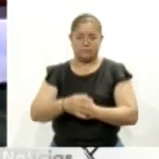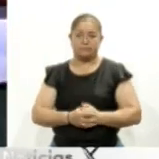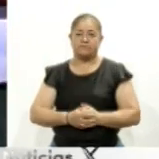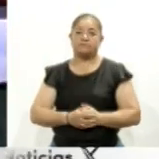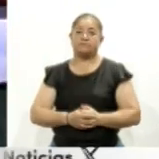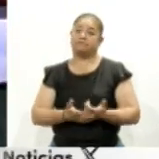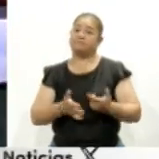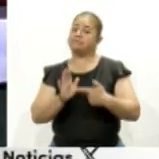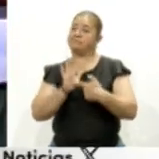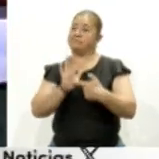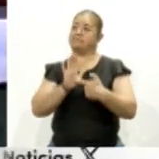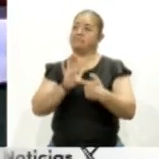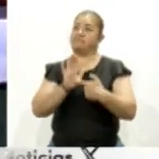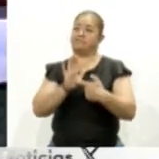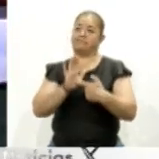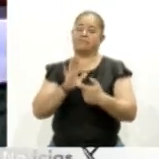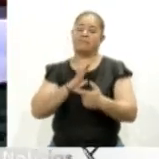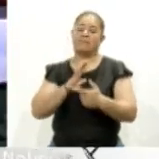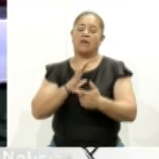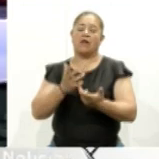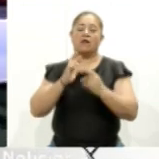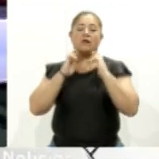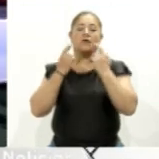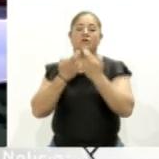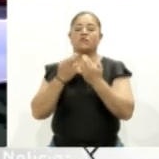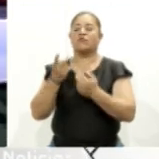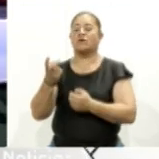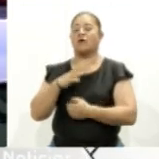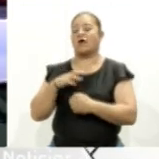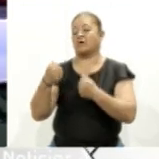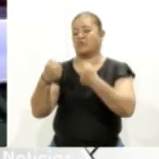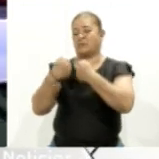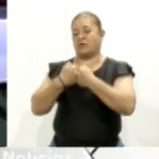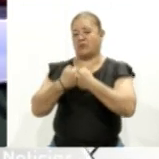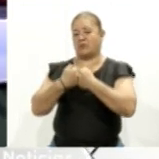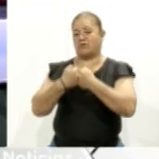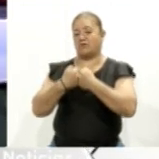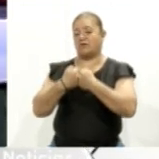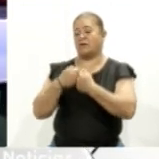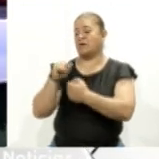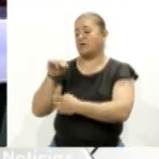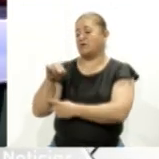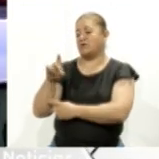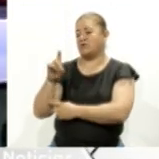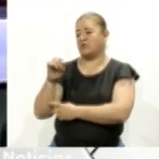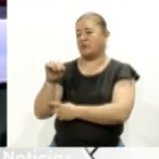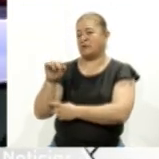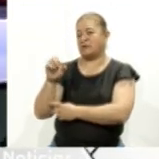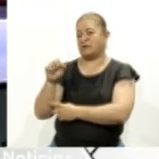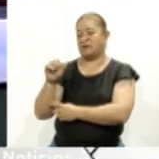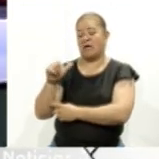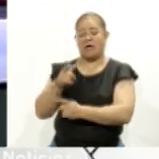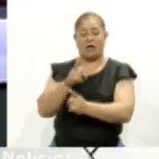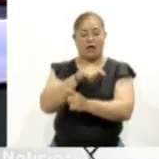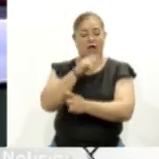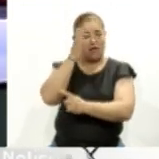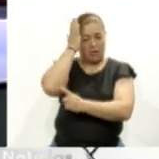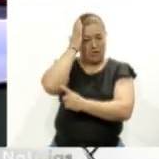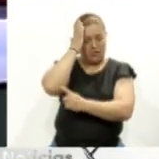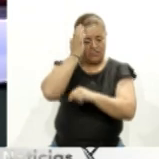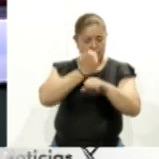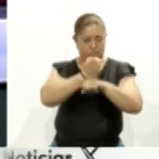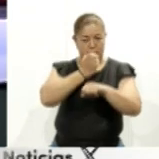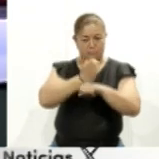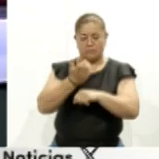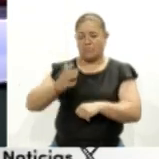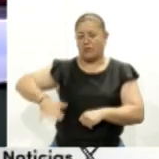presentar los detalles de la reunión que sostuvo el embajador de Indonesia con autoridades estatales. Y como le adelantaba